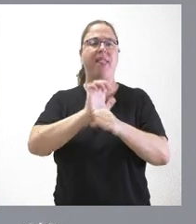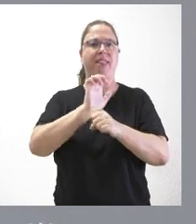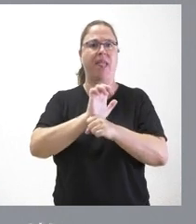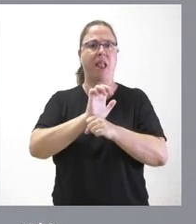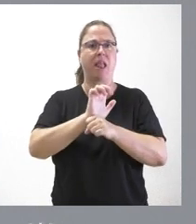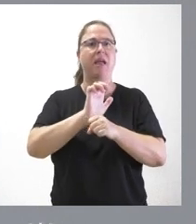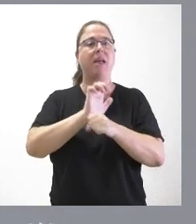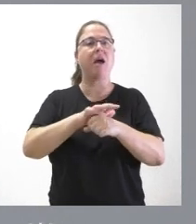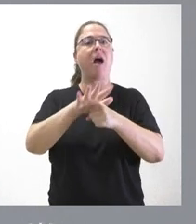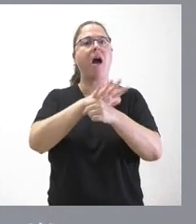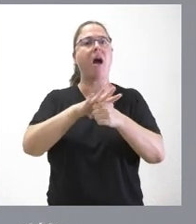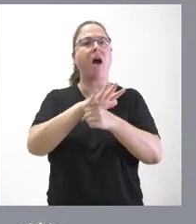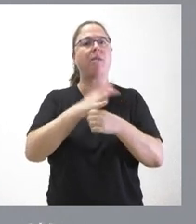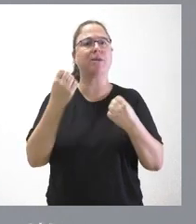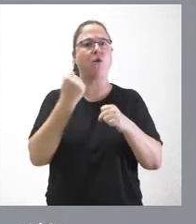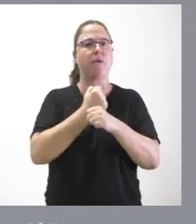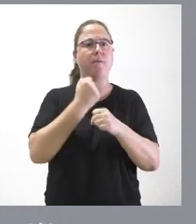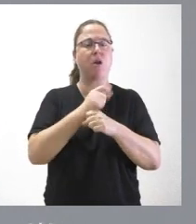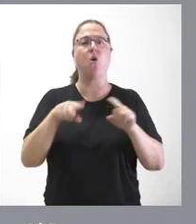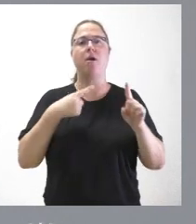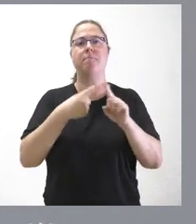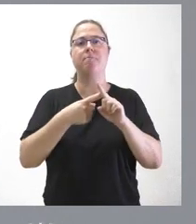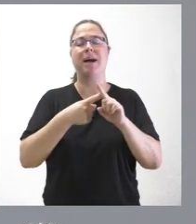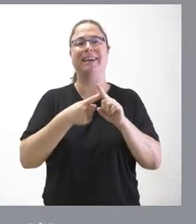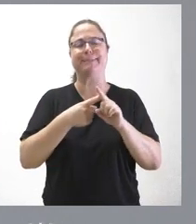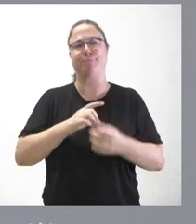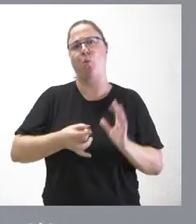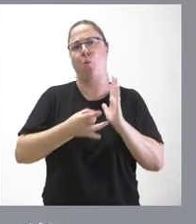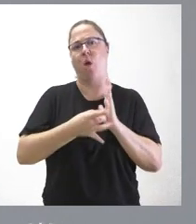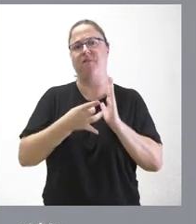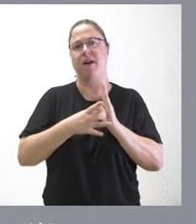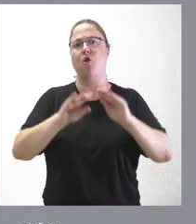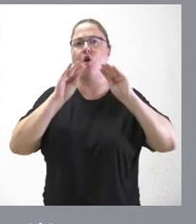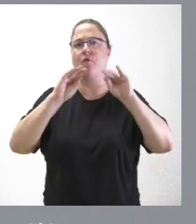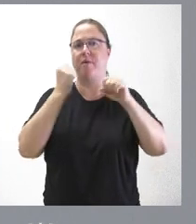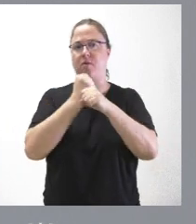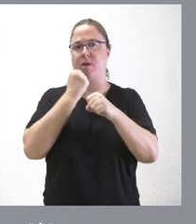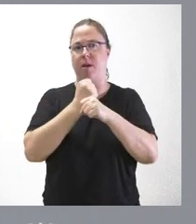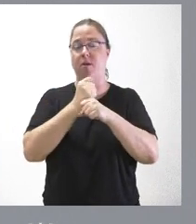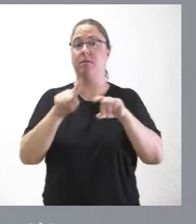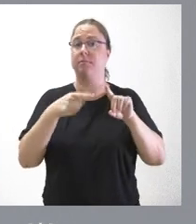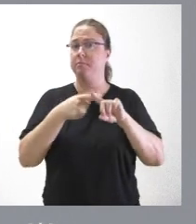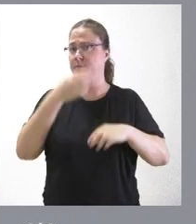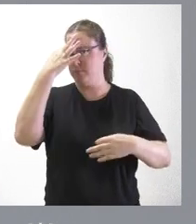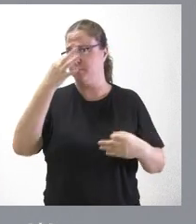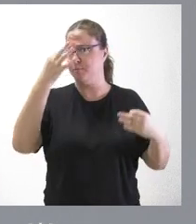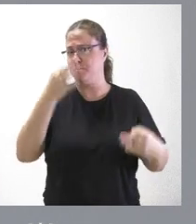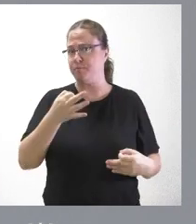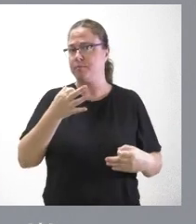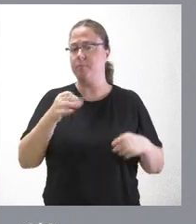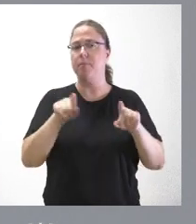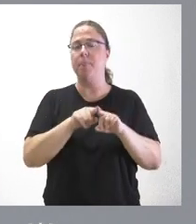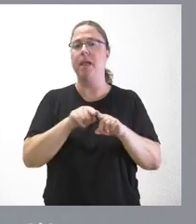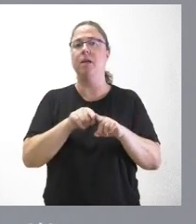en el ámbito del empleo y en el ámbito de la cualificación, formación de trabajadores y siempre también bajo las